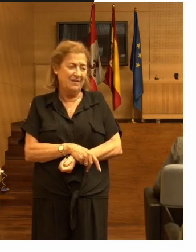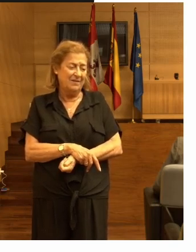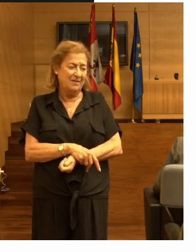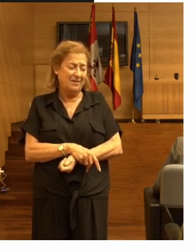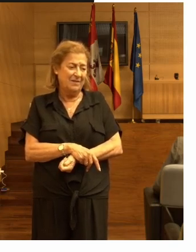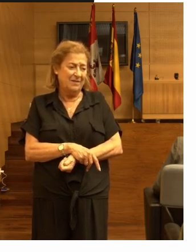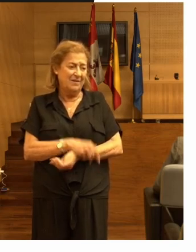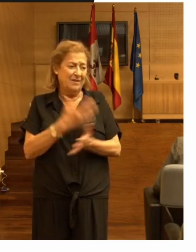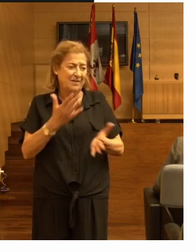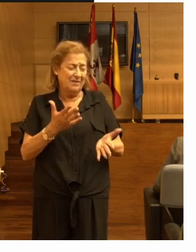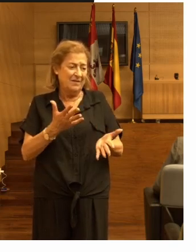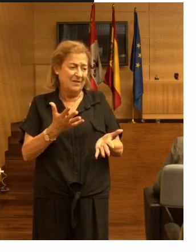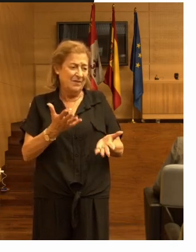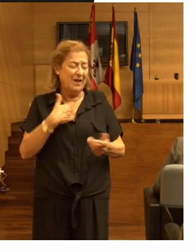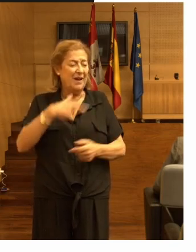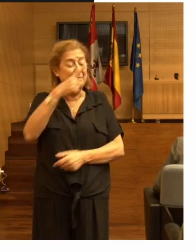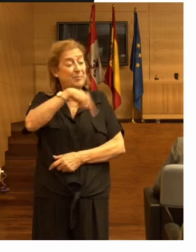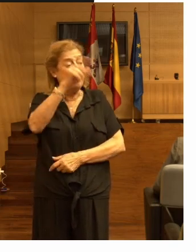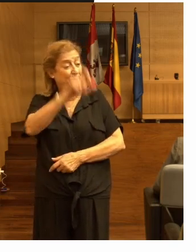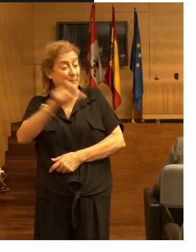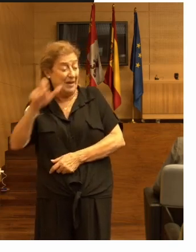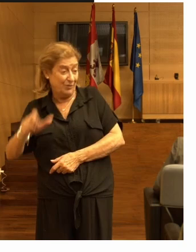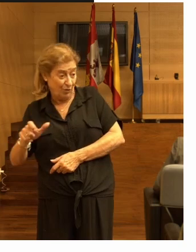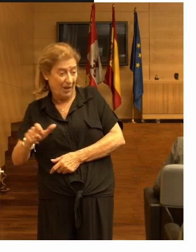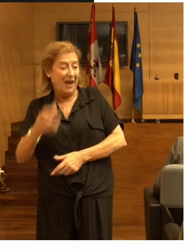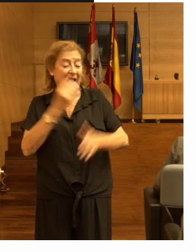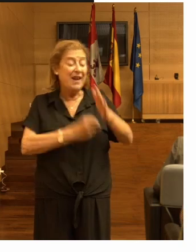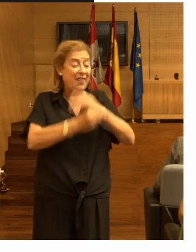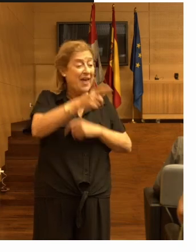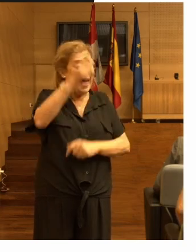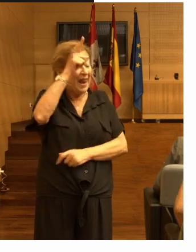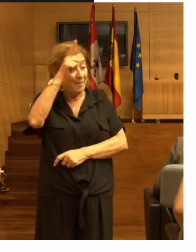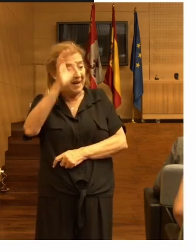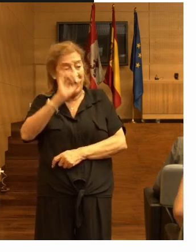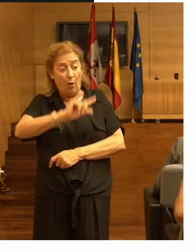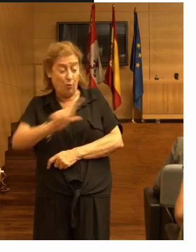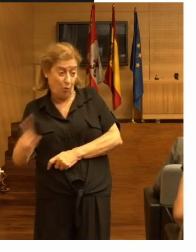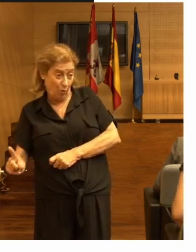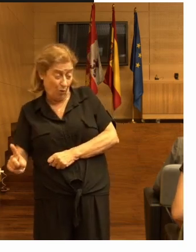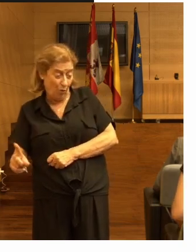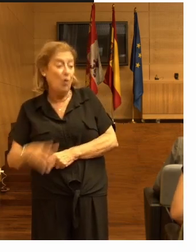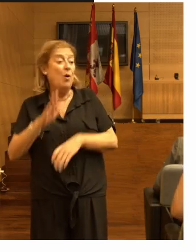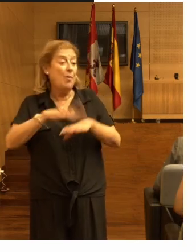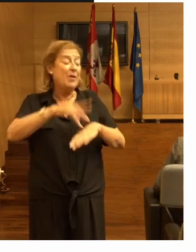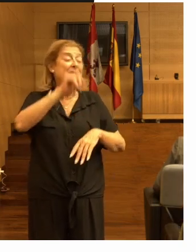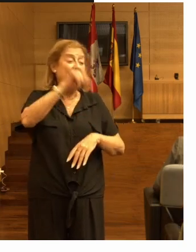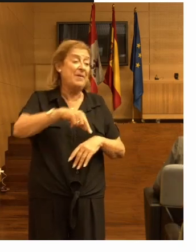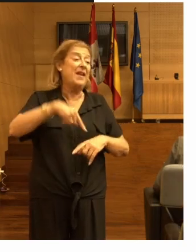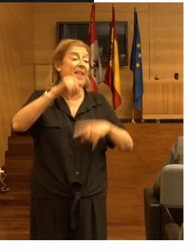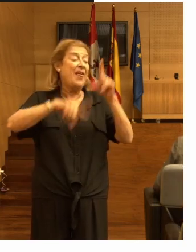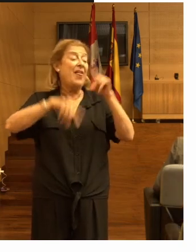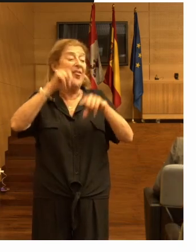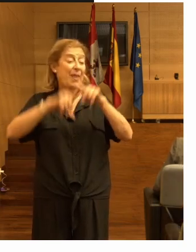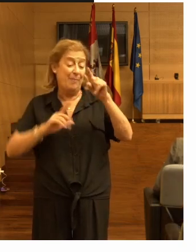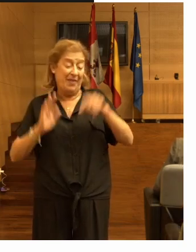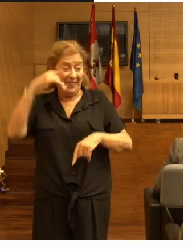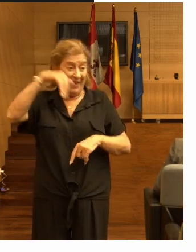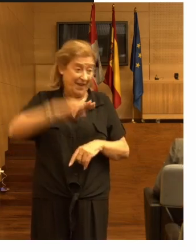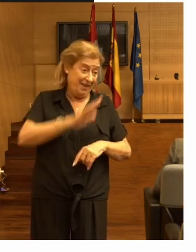si el personal ha nacido en Alemania o no porque también varía en la rotación